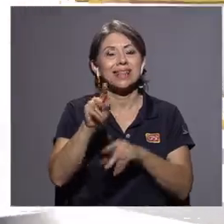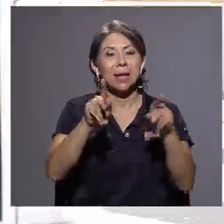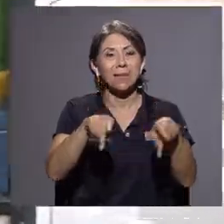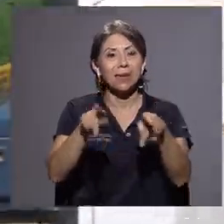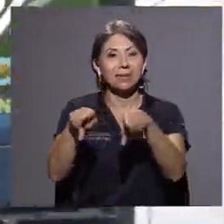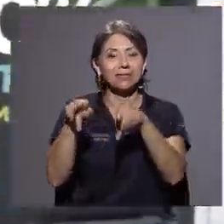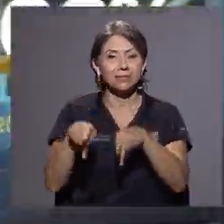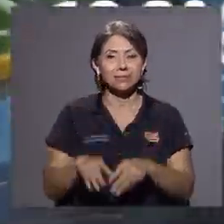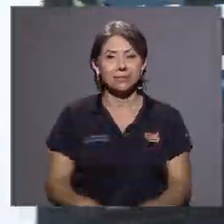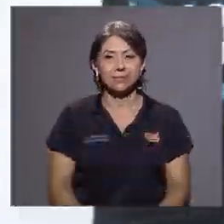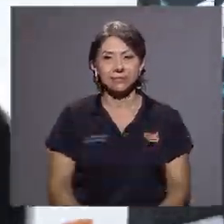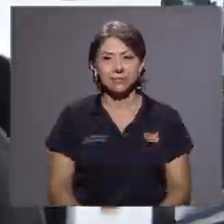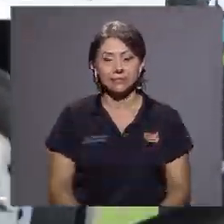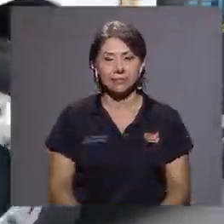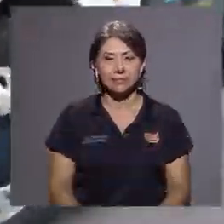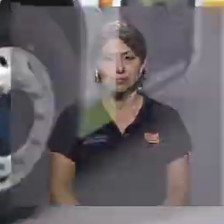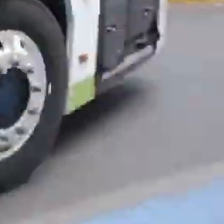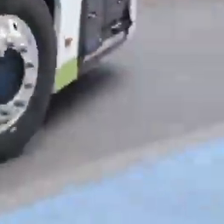¡Gracias! ¡Gracias! ¡Gracias!